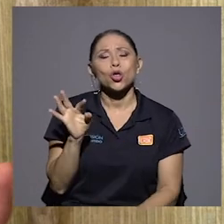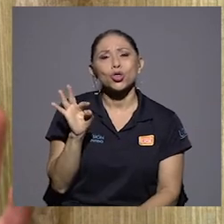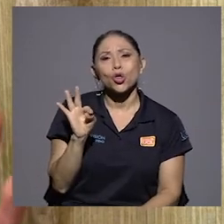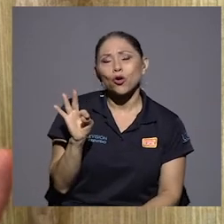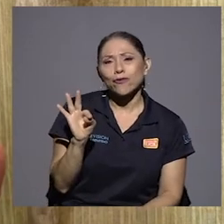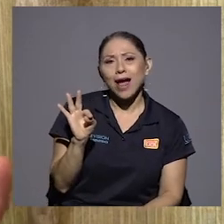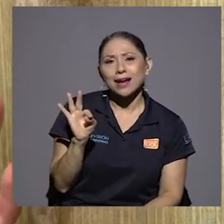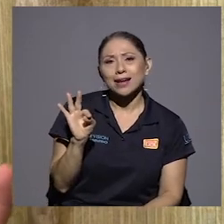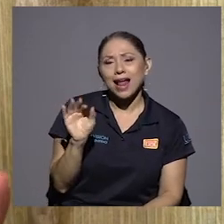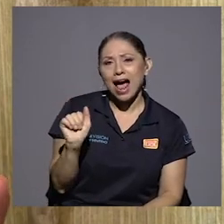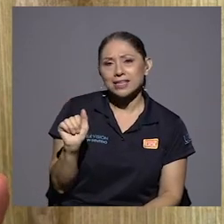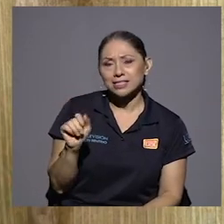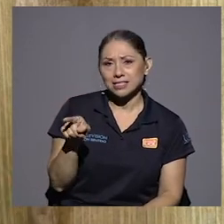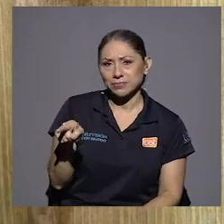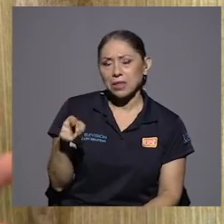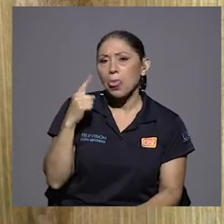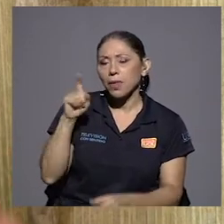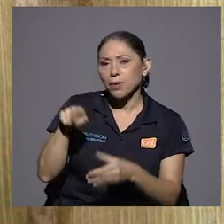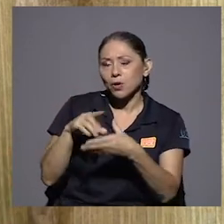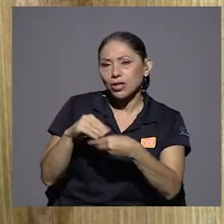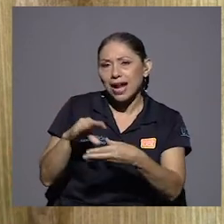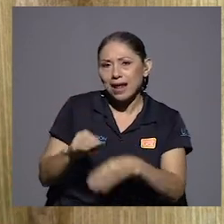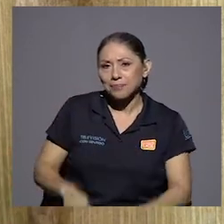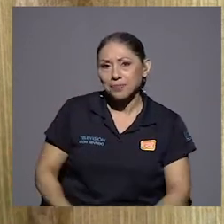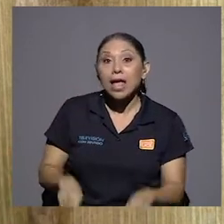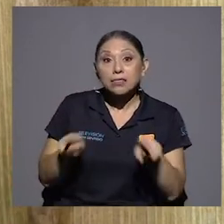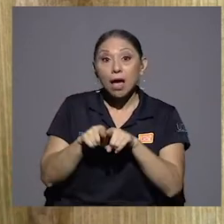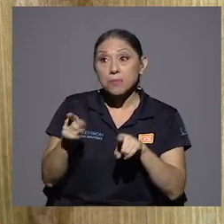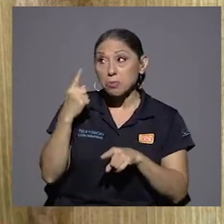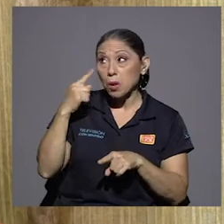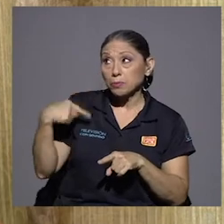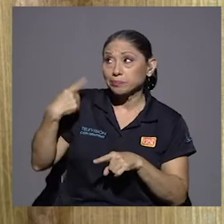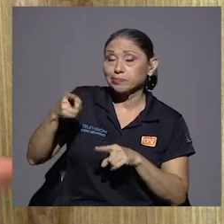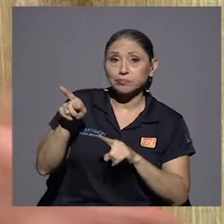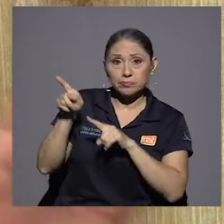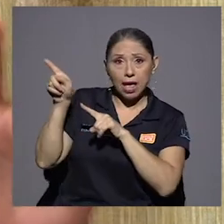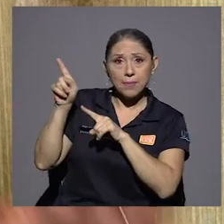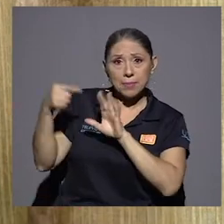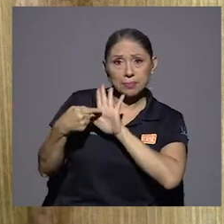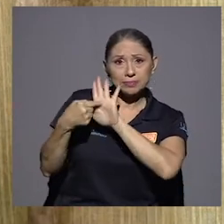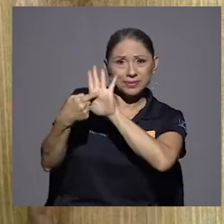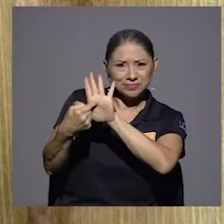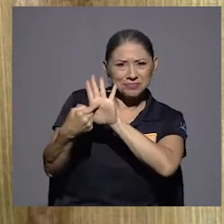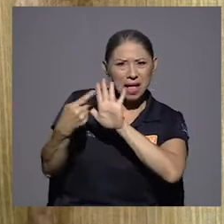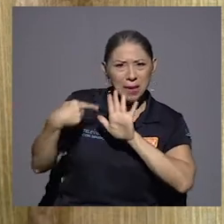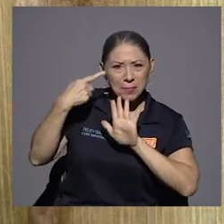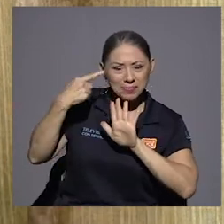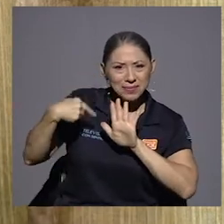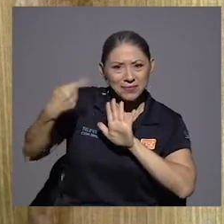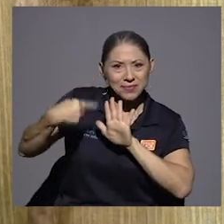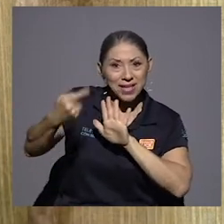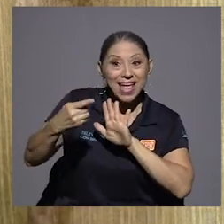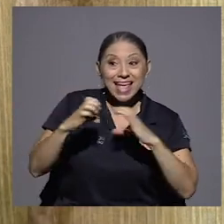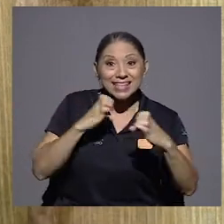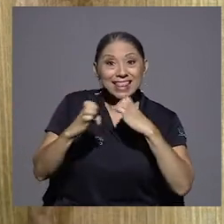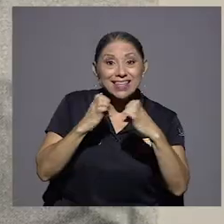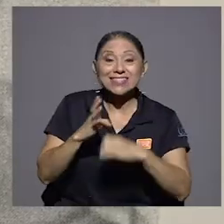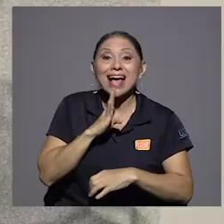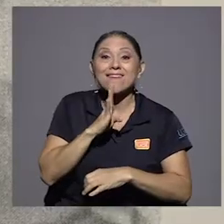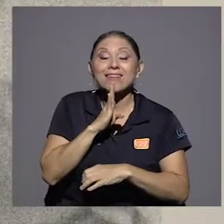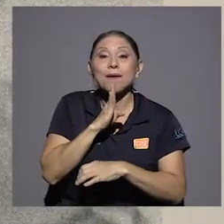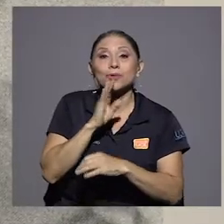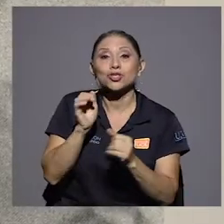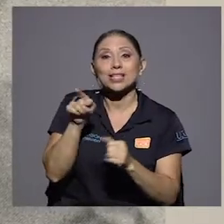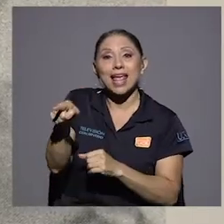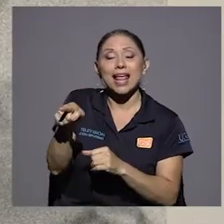Tiene que contarla, tiene que contarla. Hay una imagen también que va a estar apareciendo en esta entrevista donde hablamos de él como médico que